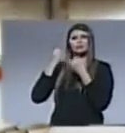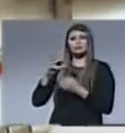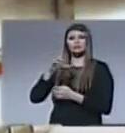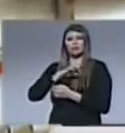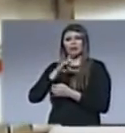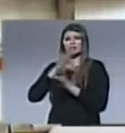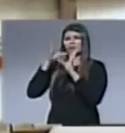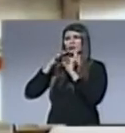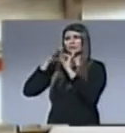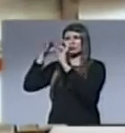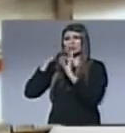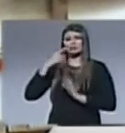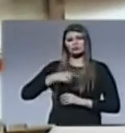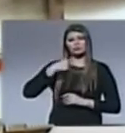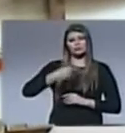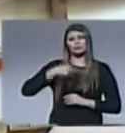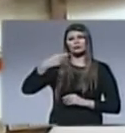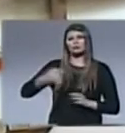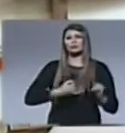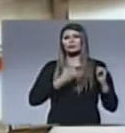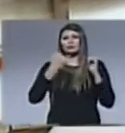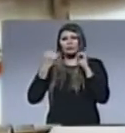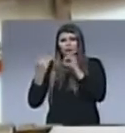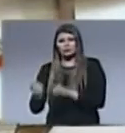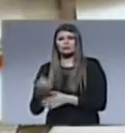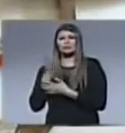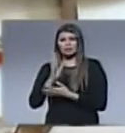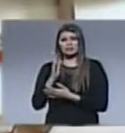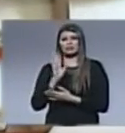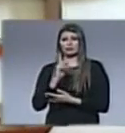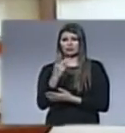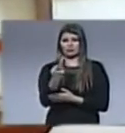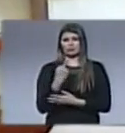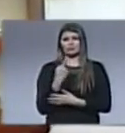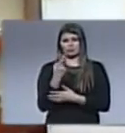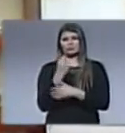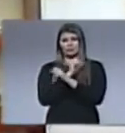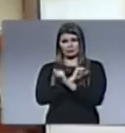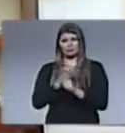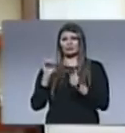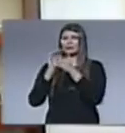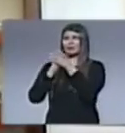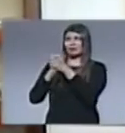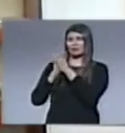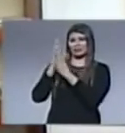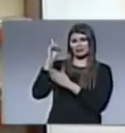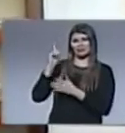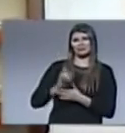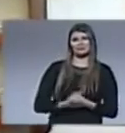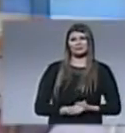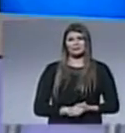relación diaria con el Señor y eso hace que tú y yo podamos ser amigos de Dios